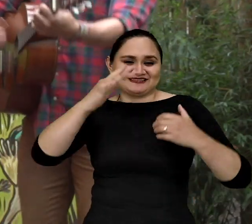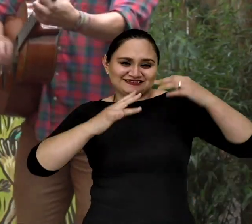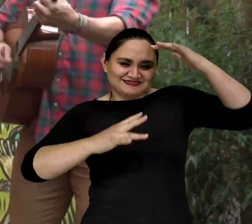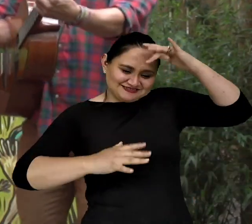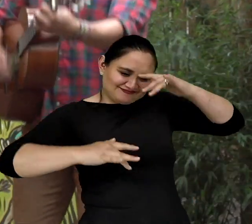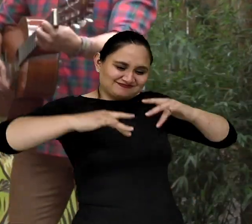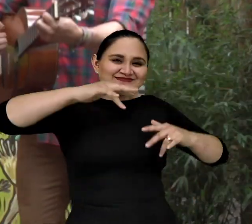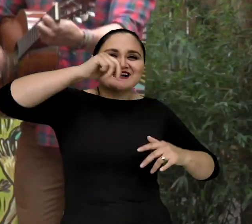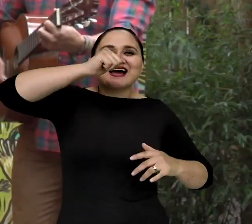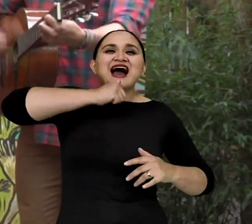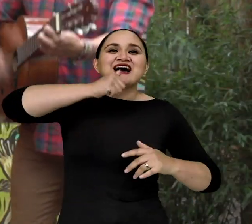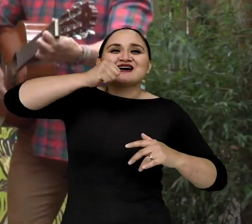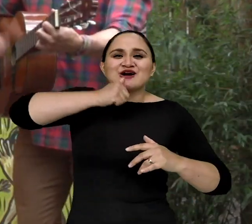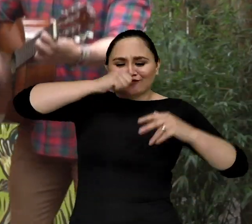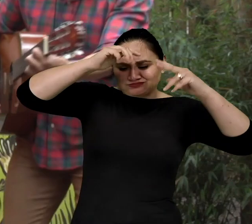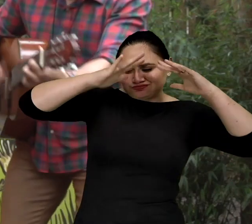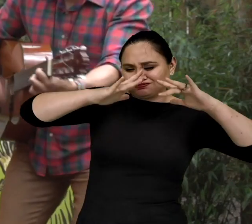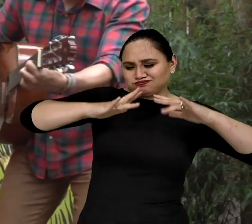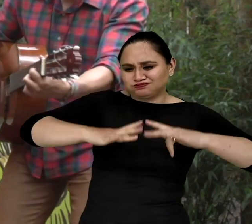escucharás